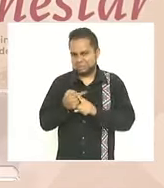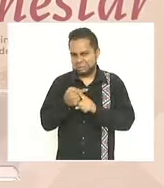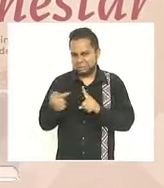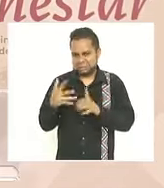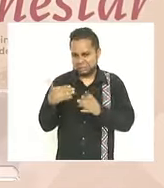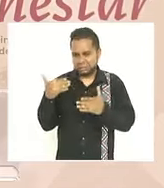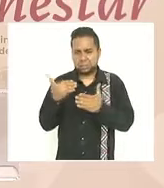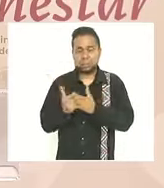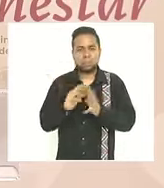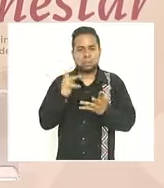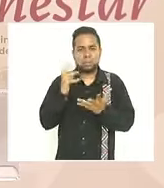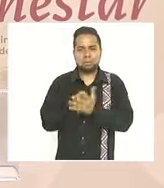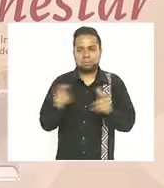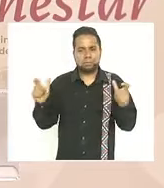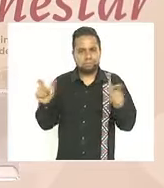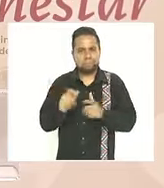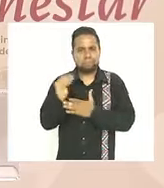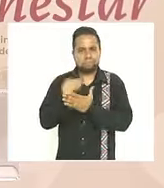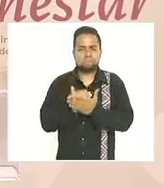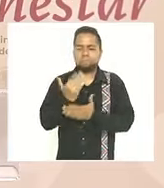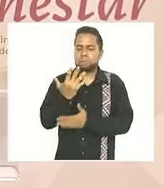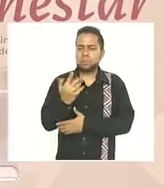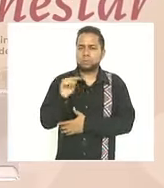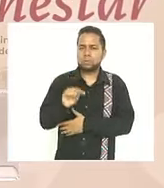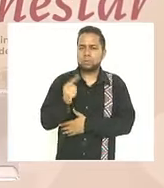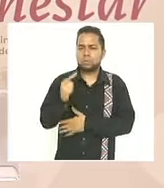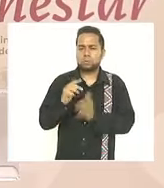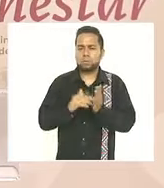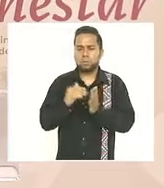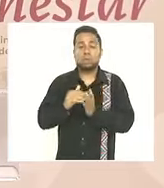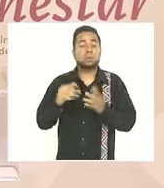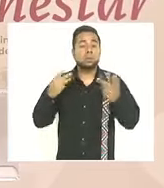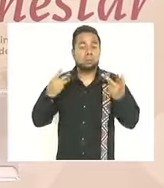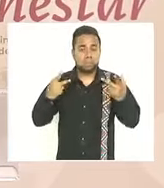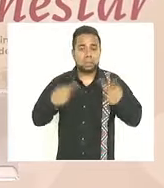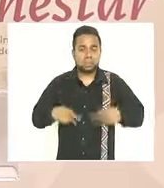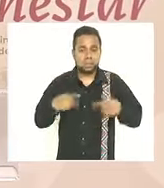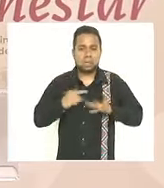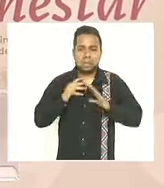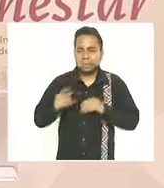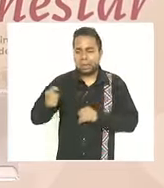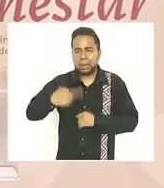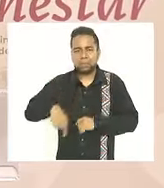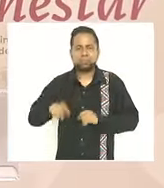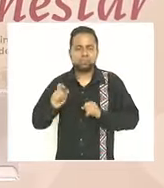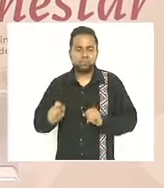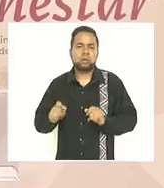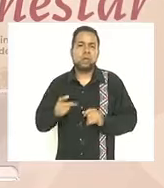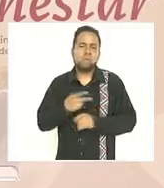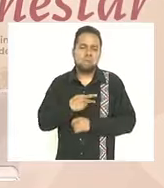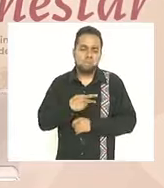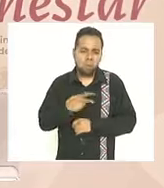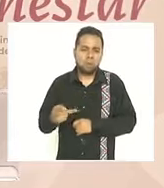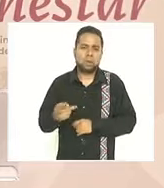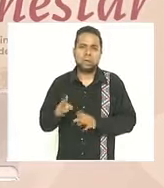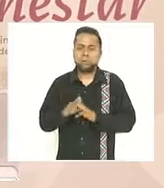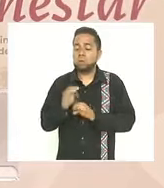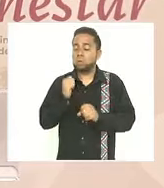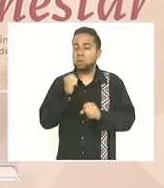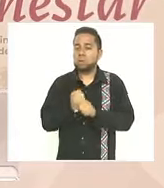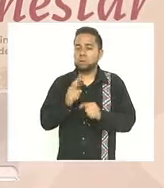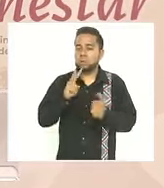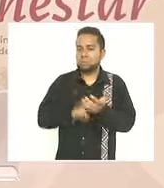hemos logrado la reducción de 5.1 millones de personas que viven en condición de pobreza respecto al año